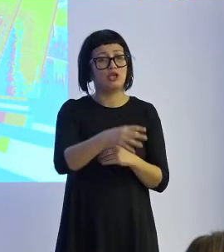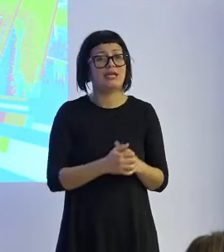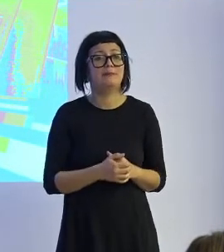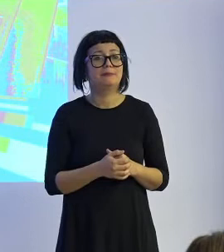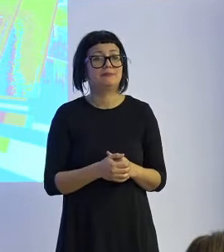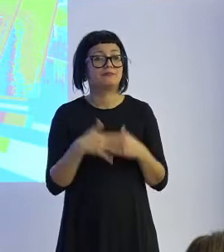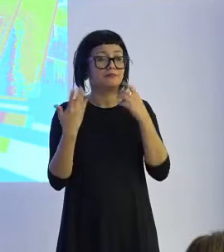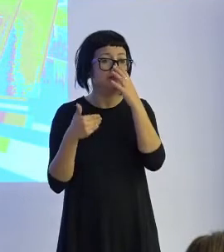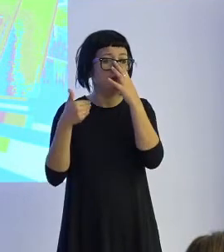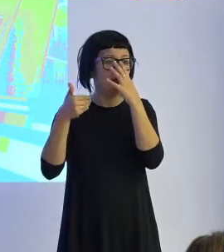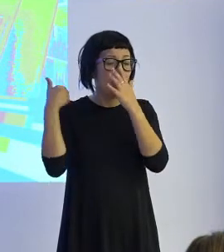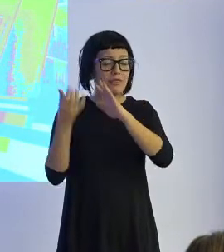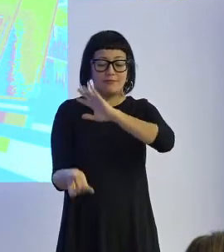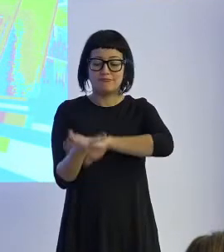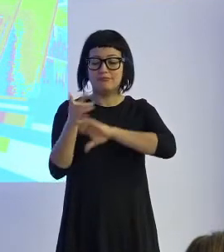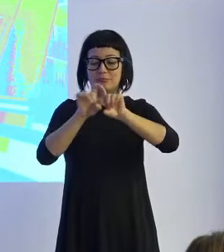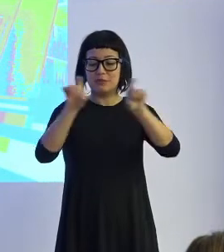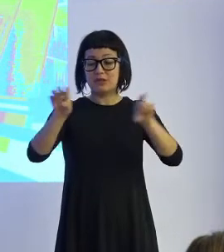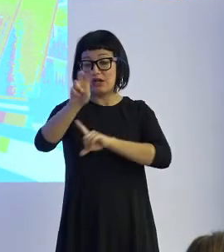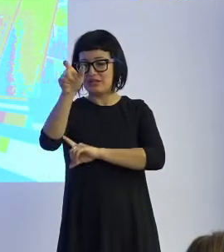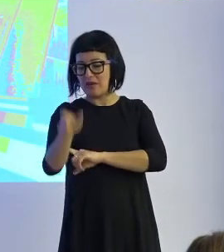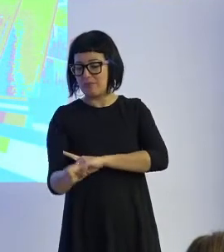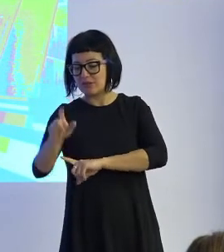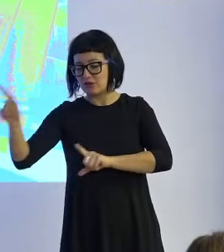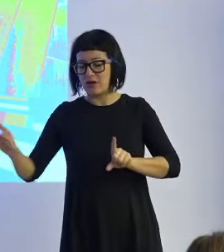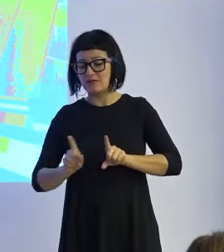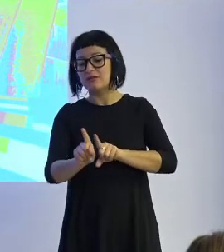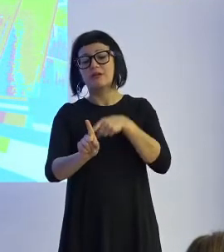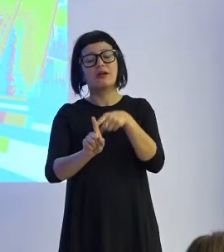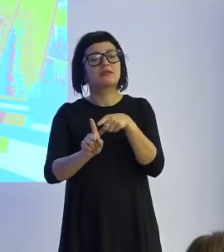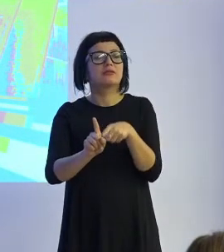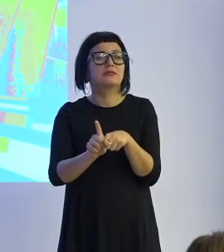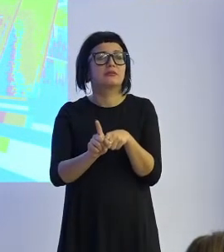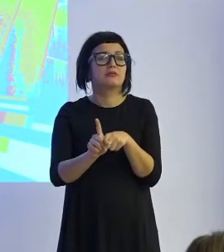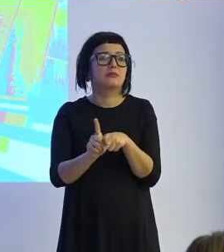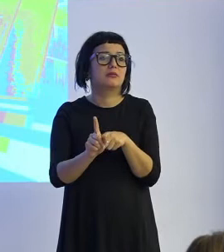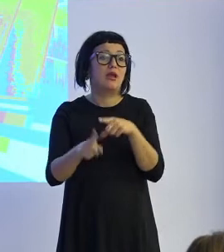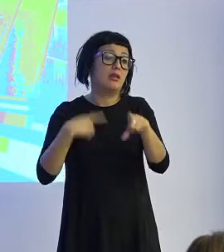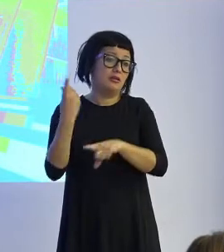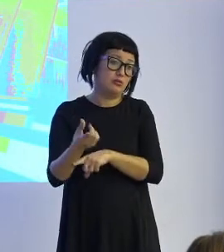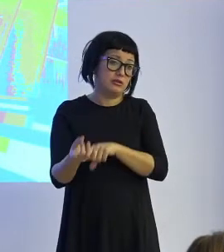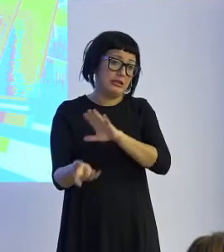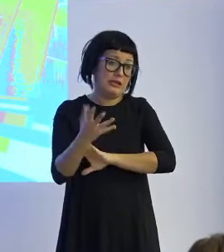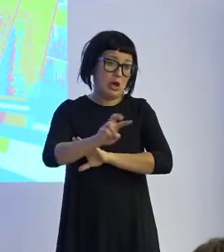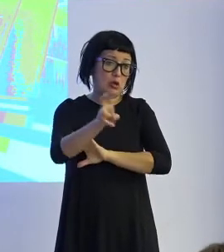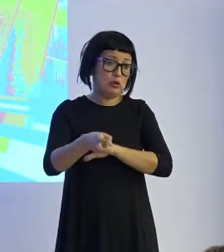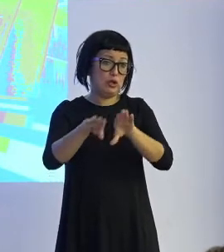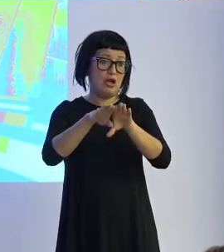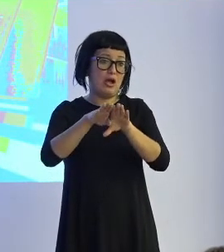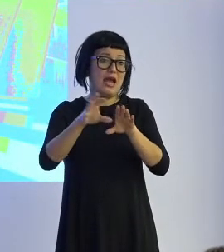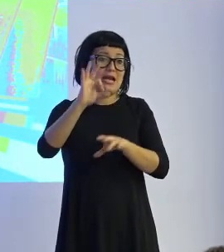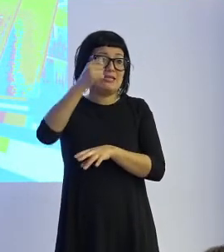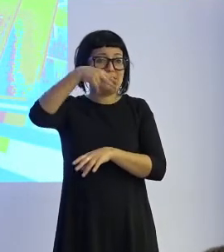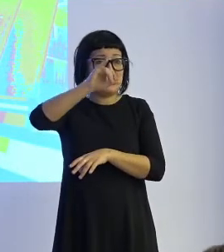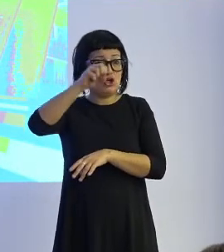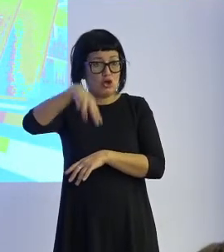y cuando se creó la empresa la otra persona con la que se creó era la que posteriormente creó otra empresa conocida que es Sanyo